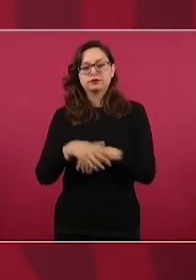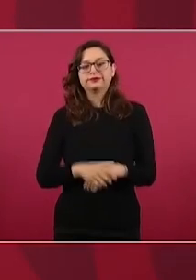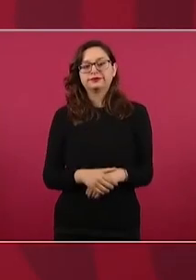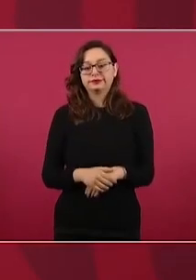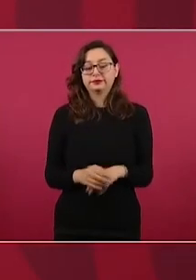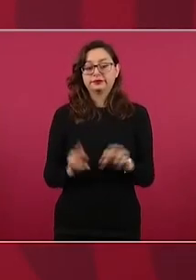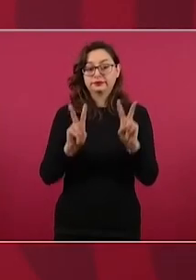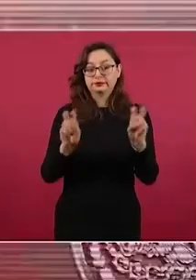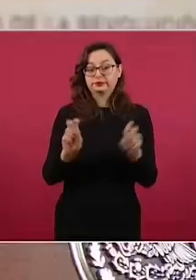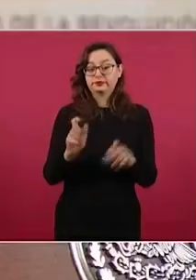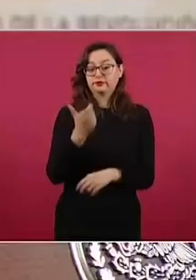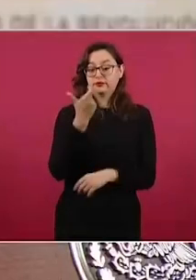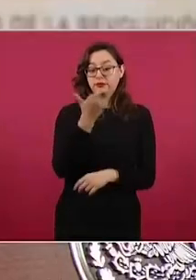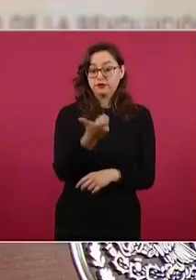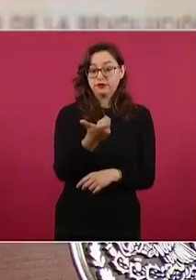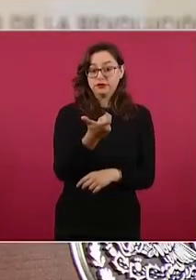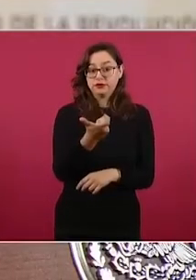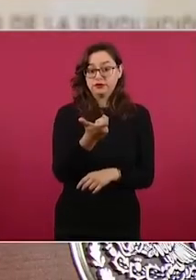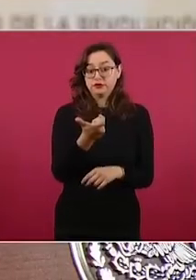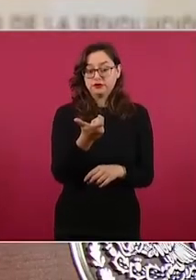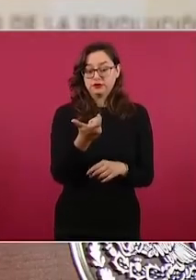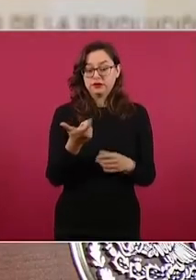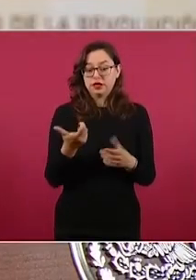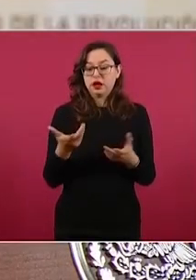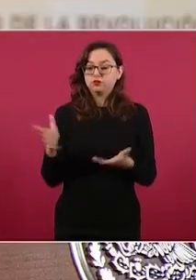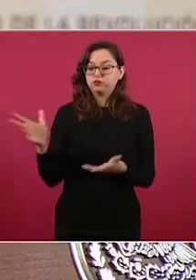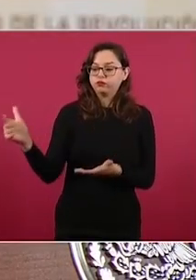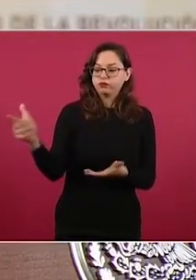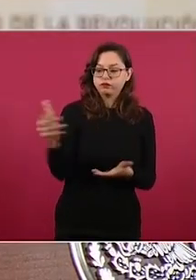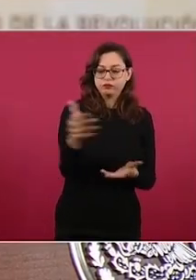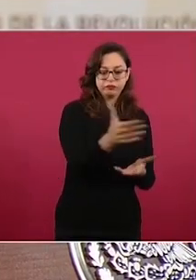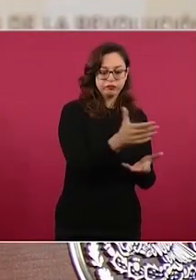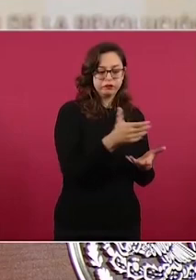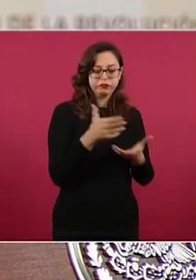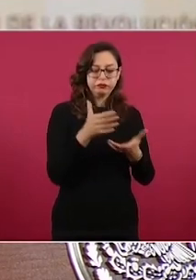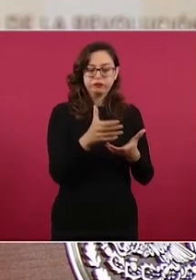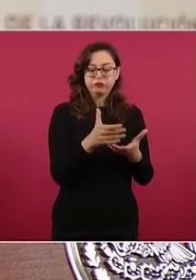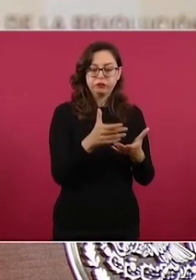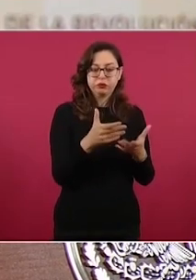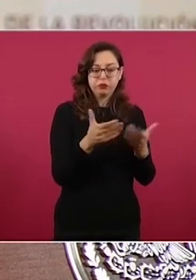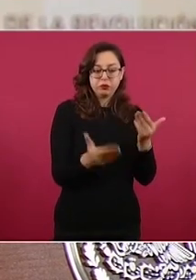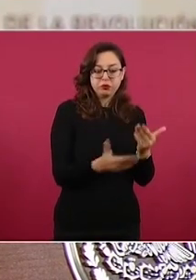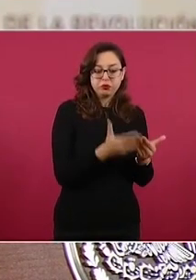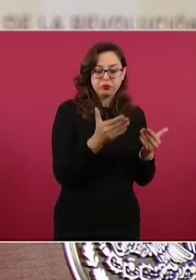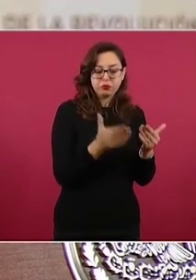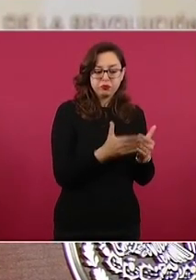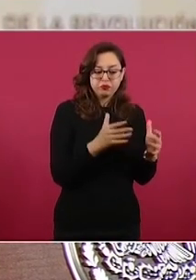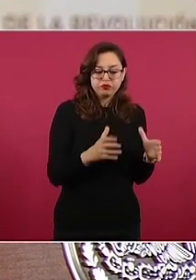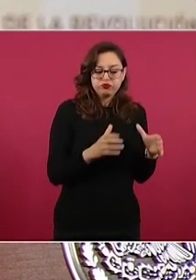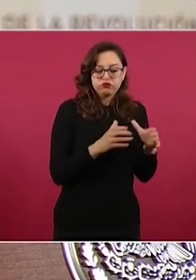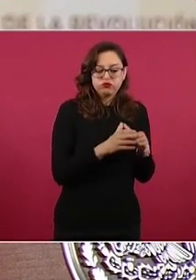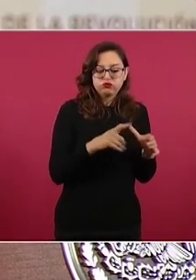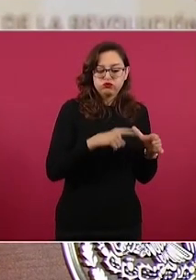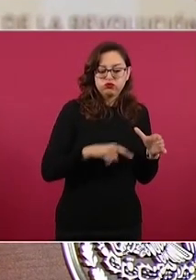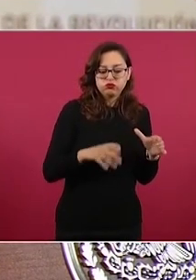en pocas manos por la explotación